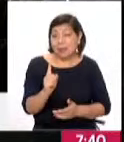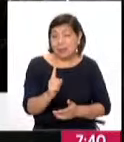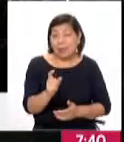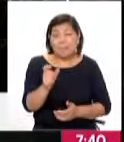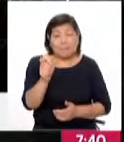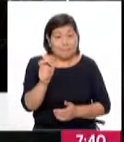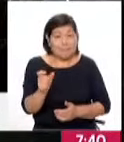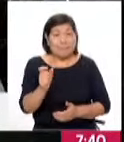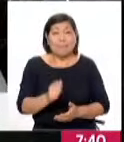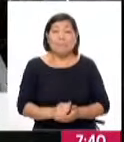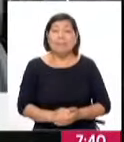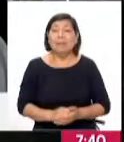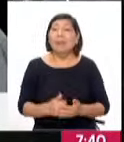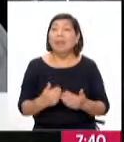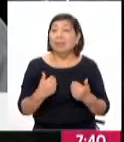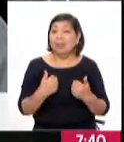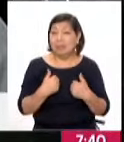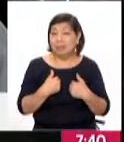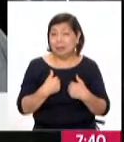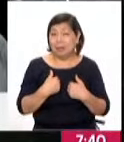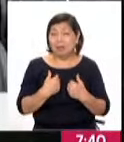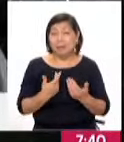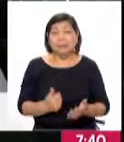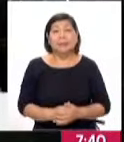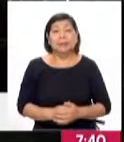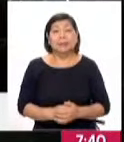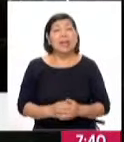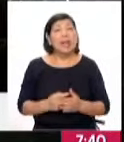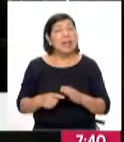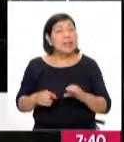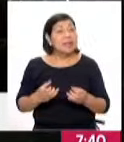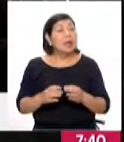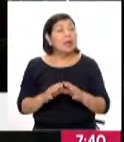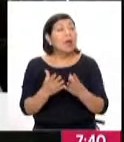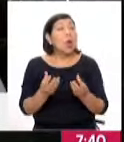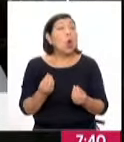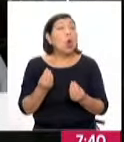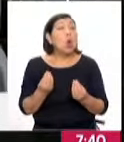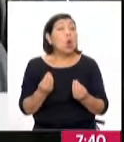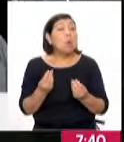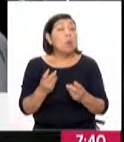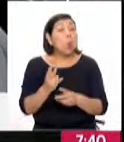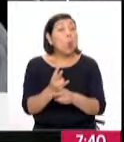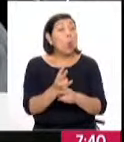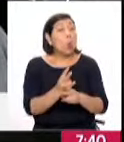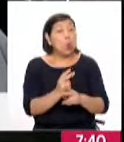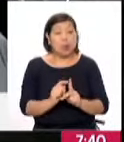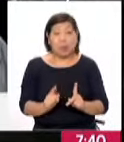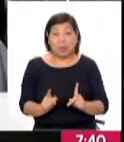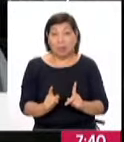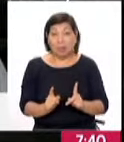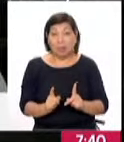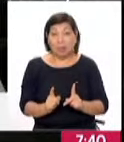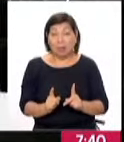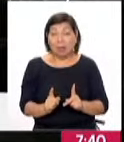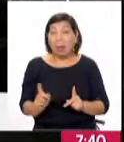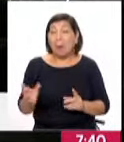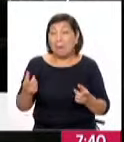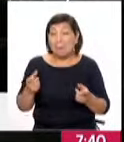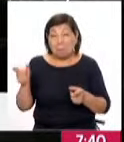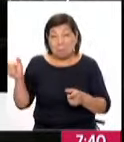está instruido para evaluar el tema de la seguridad. En caso de que se registre un